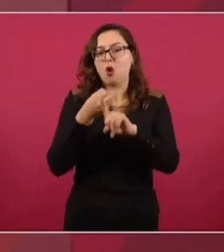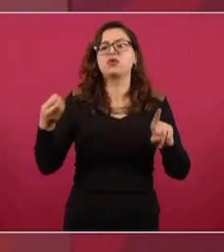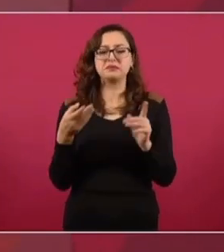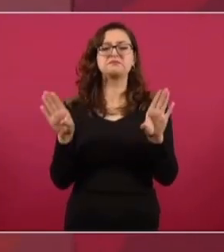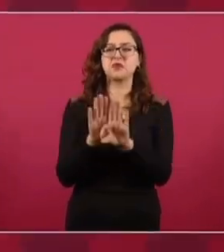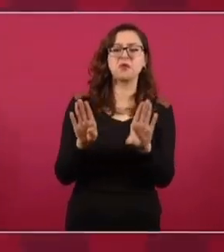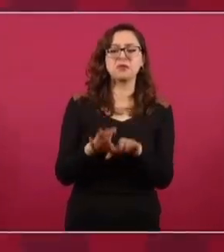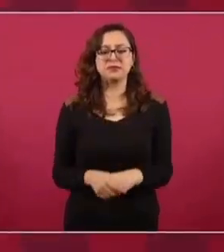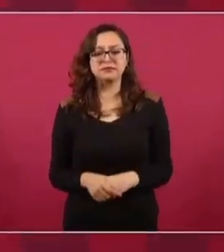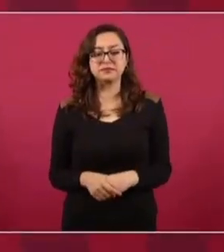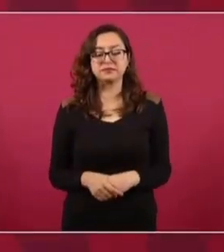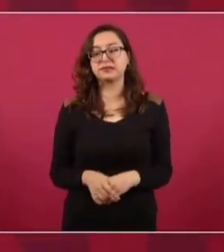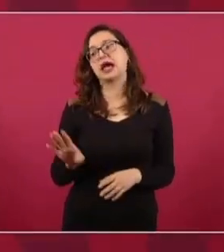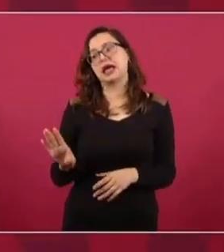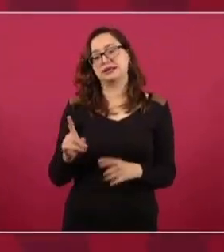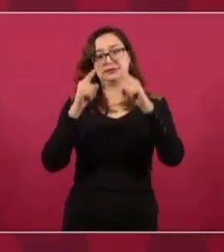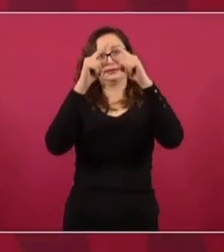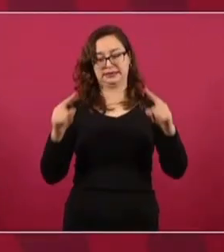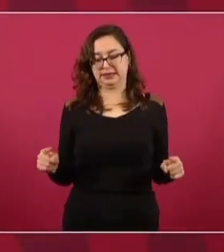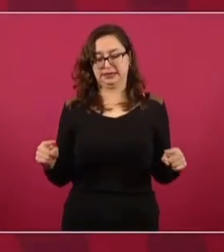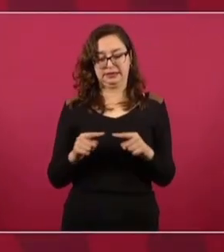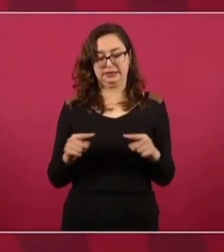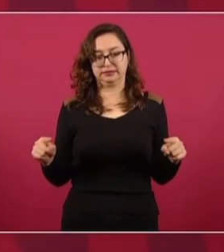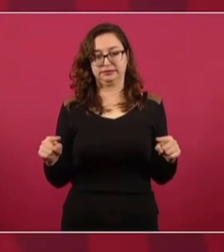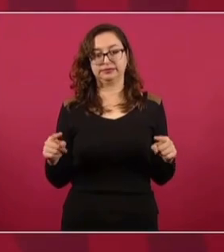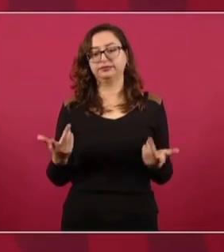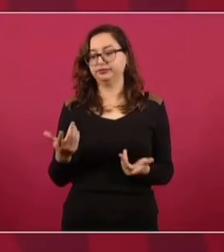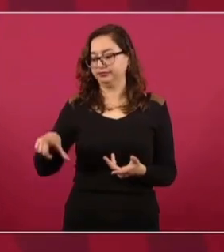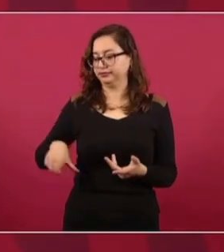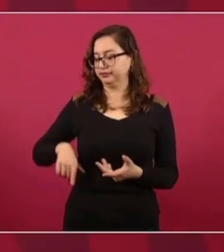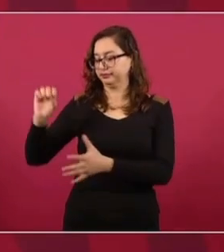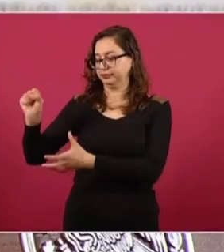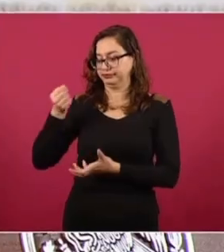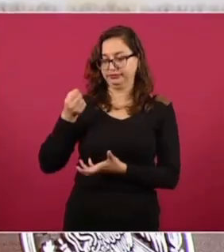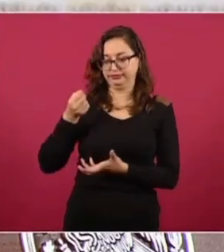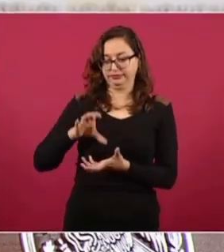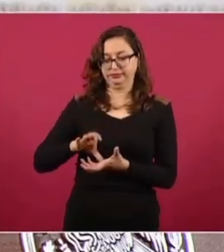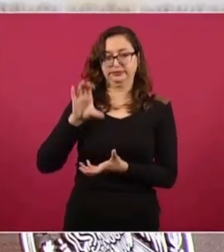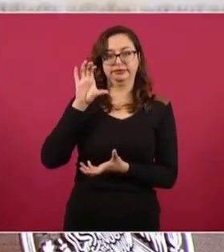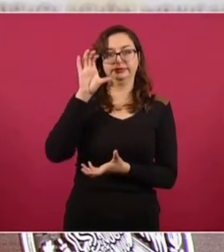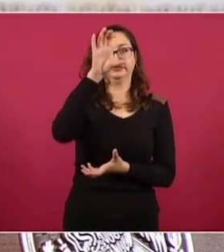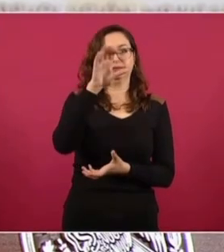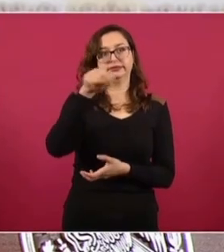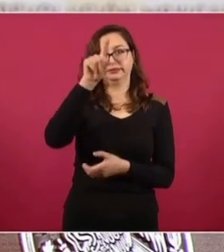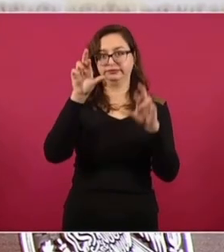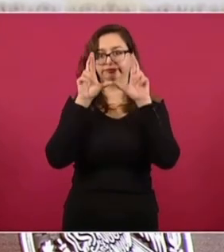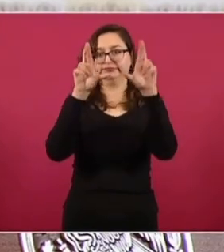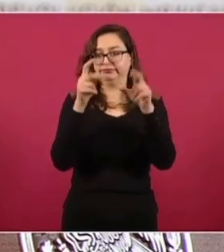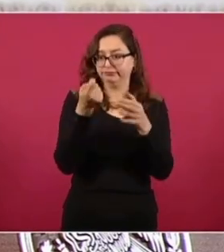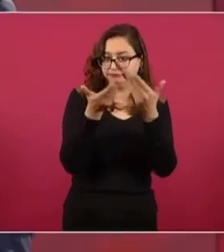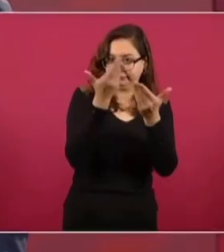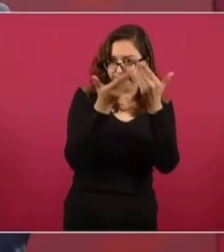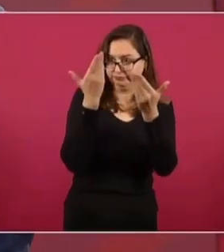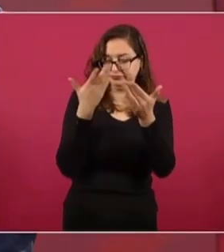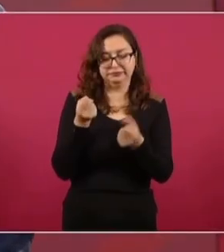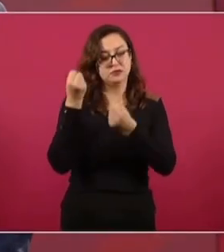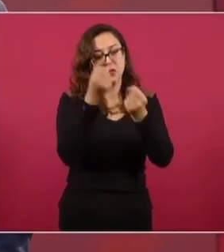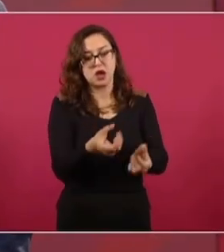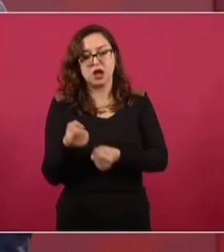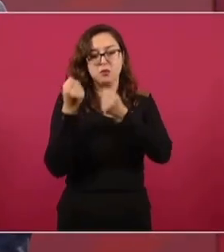en transferirle recursos a la cúpula bajo el supuesto, aunque parezca increíble,